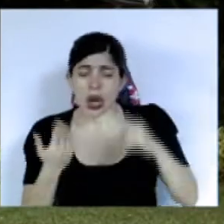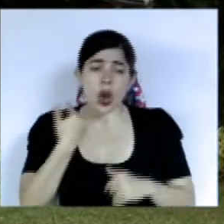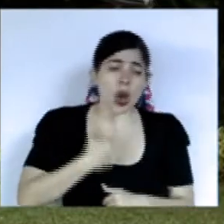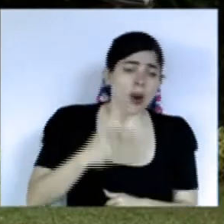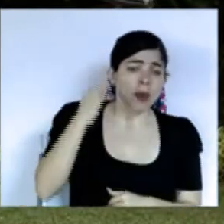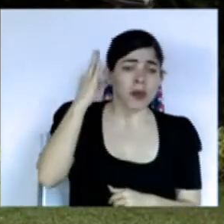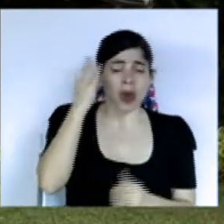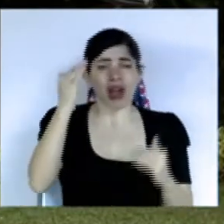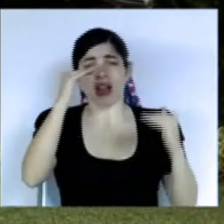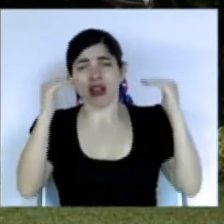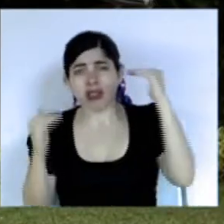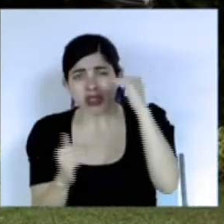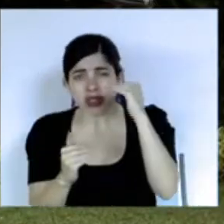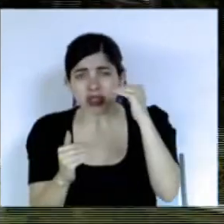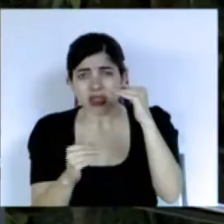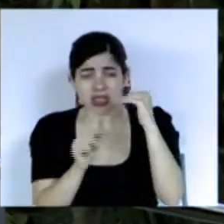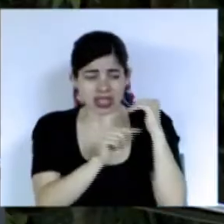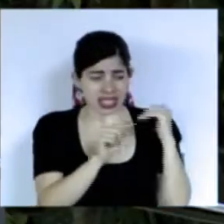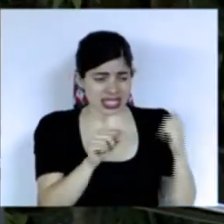hombres y mujeres